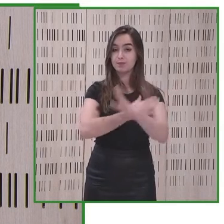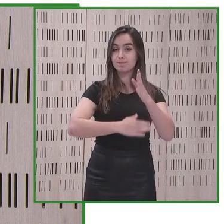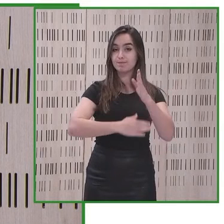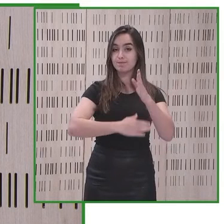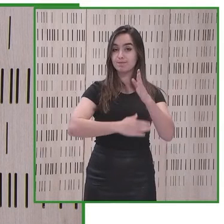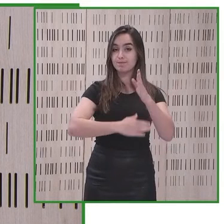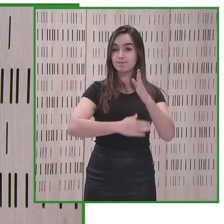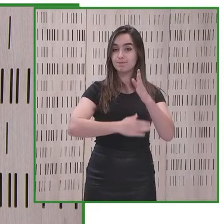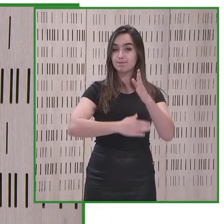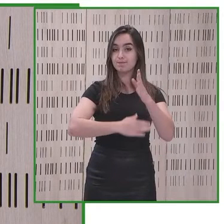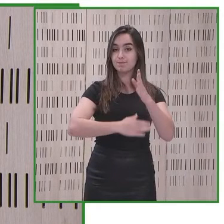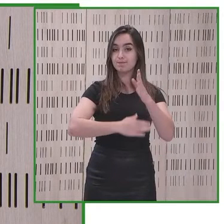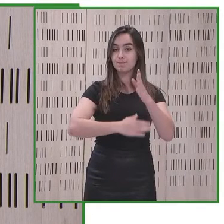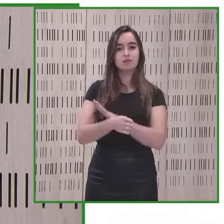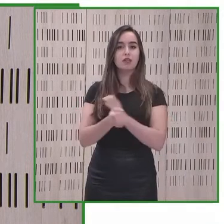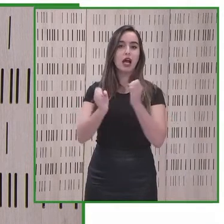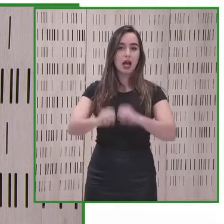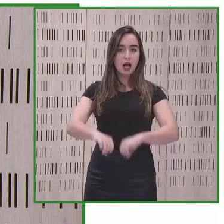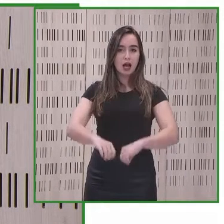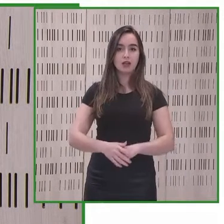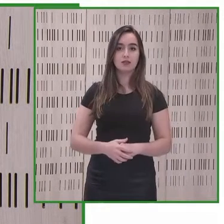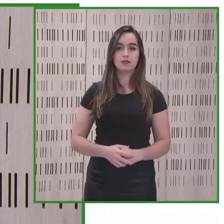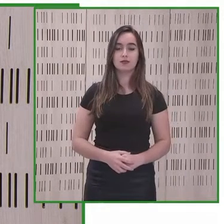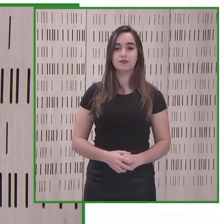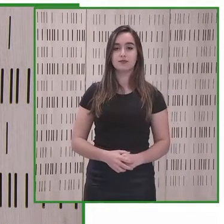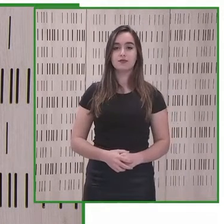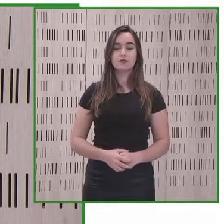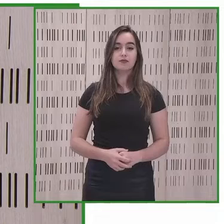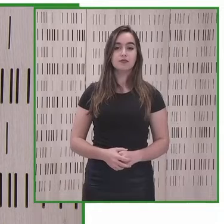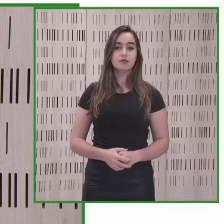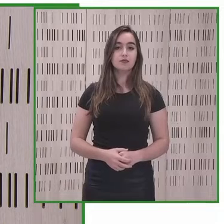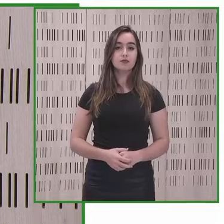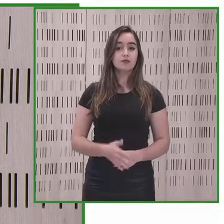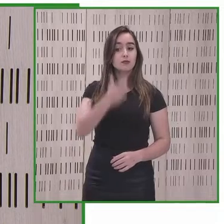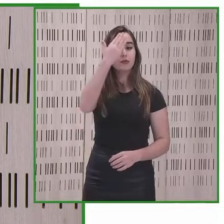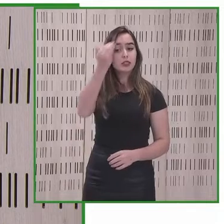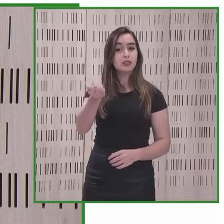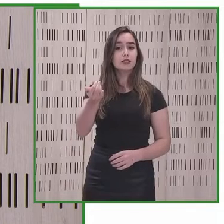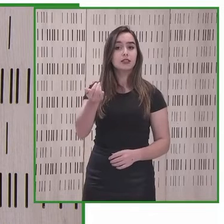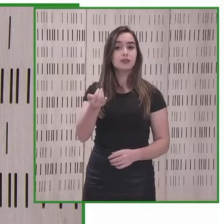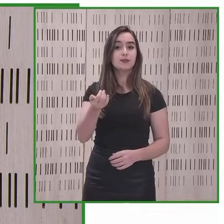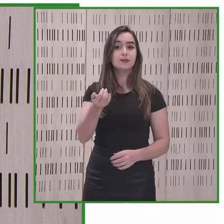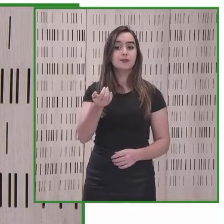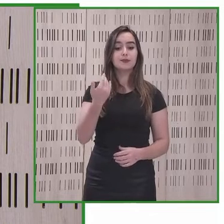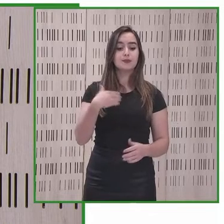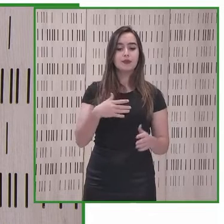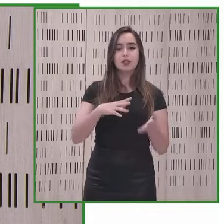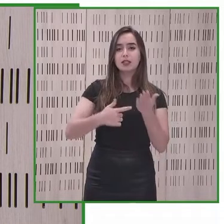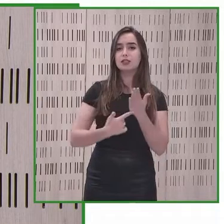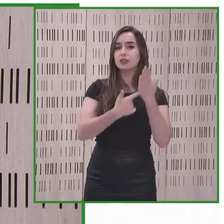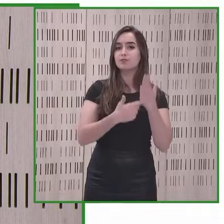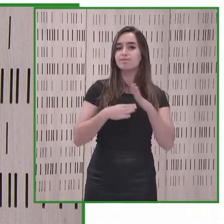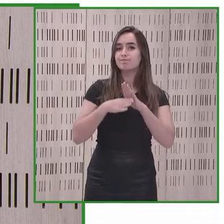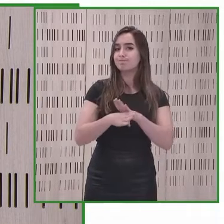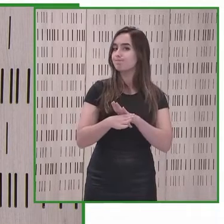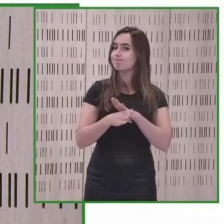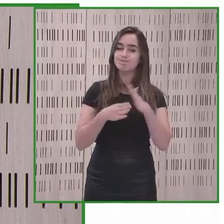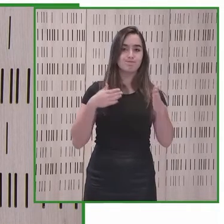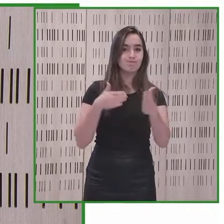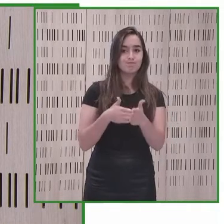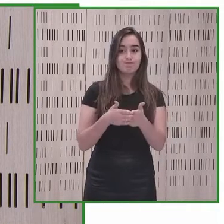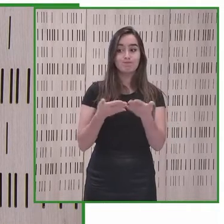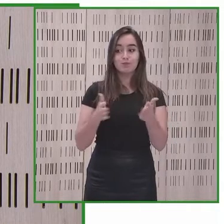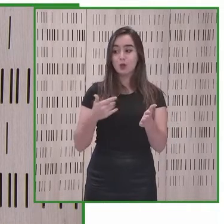esos accesibles de cuestión. Porque si una tecnología que no sea accesible va a impedir a muchas